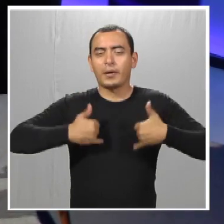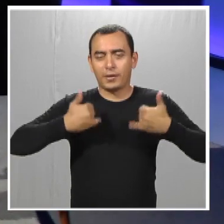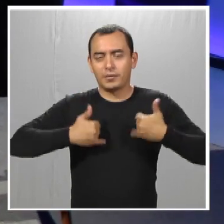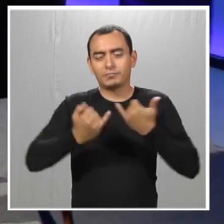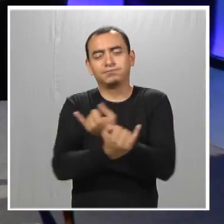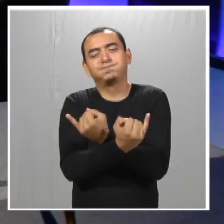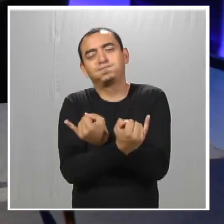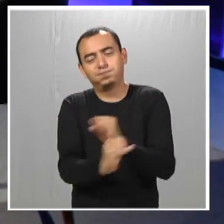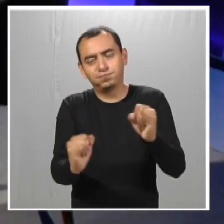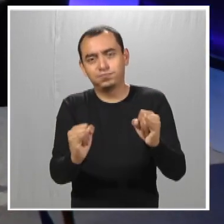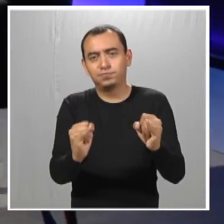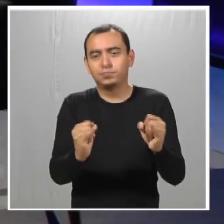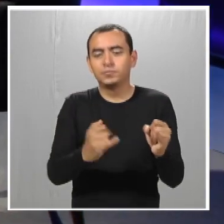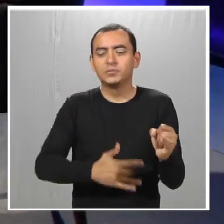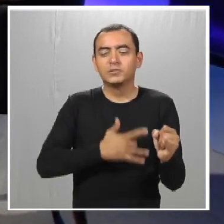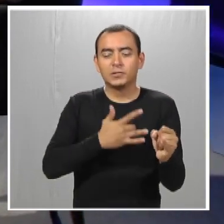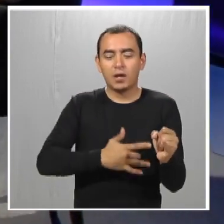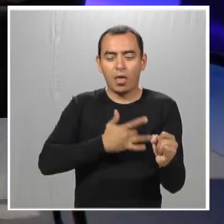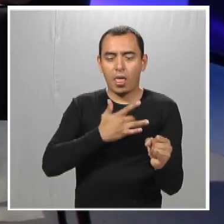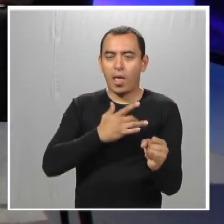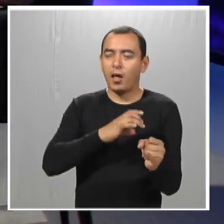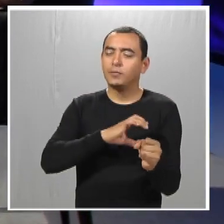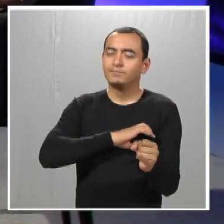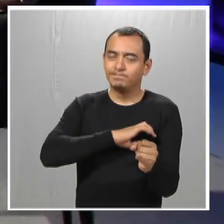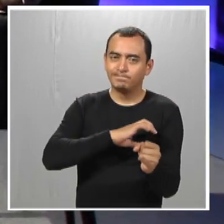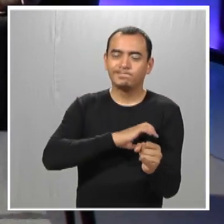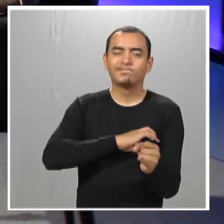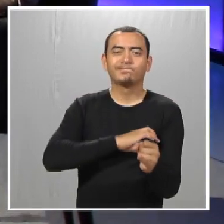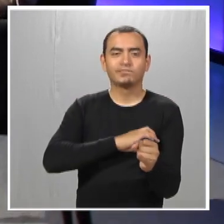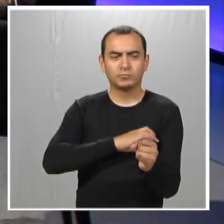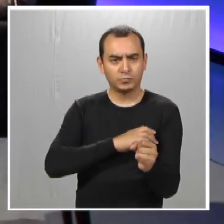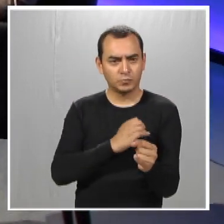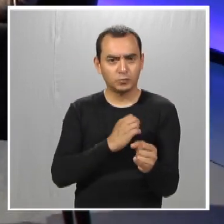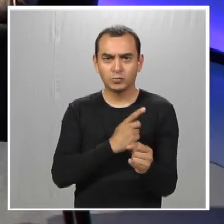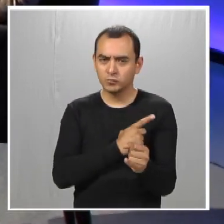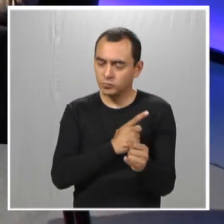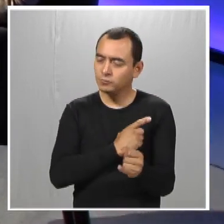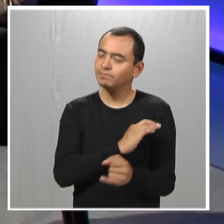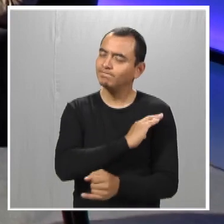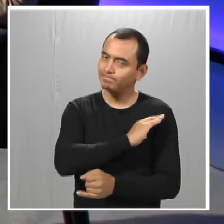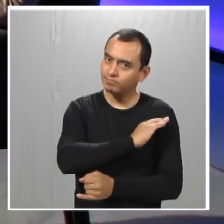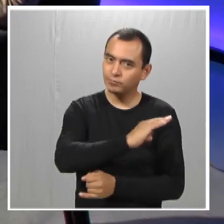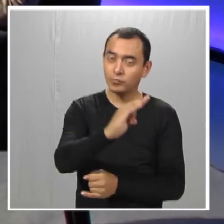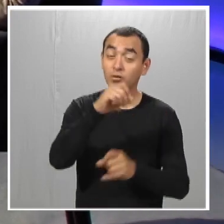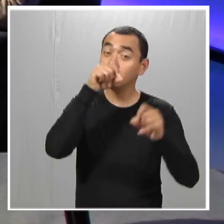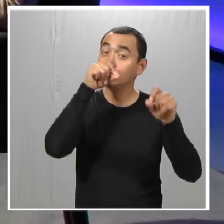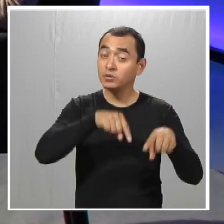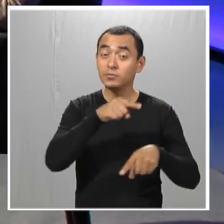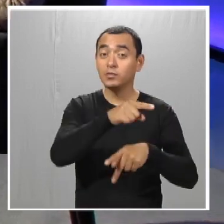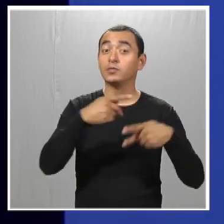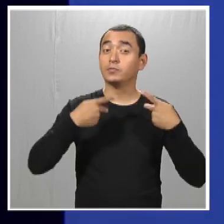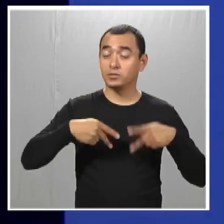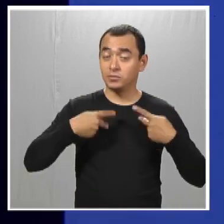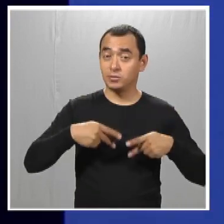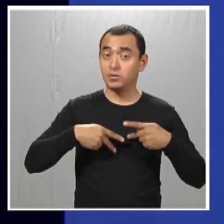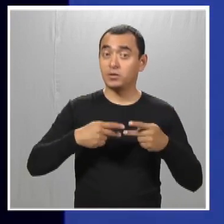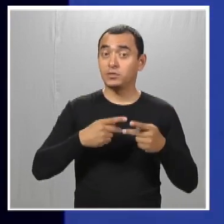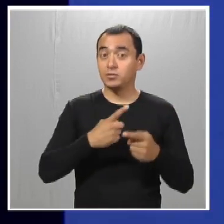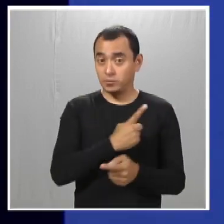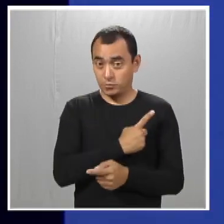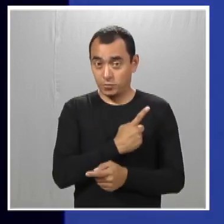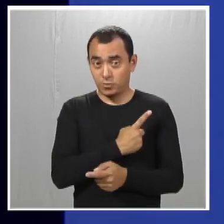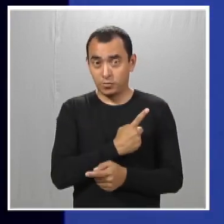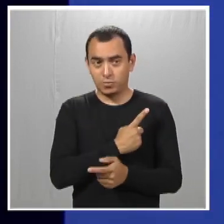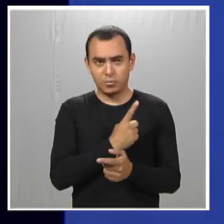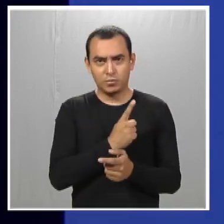independencia, autoestima, porque se dan cuenta de que ellos pueden hacer las cosas. Y para el voluntario, yo creo que ellos